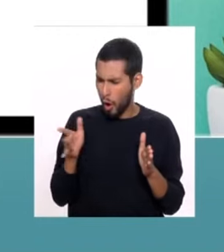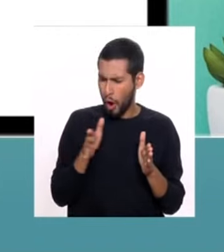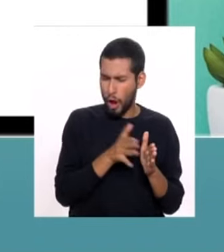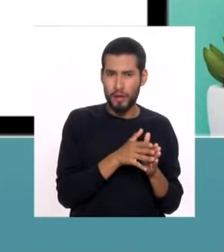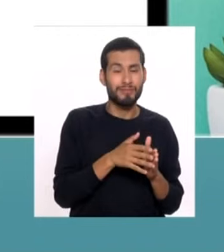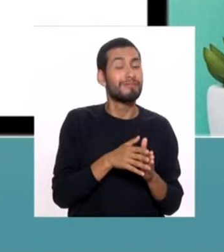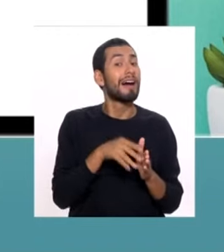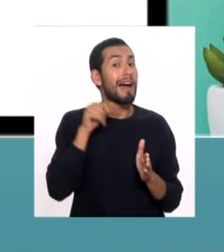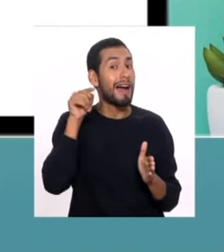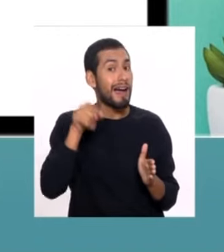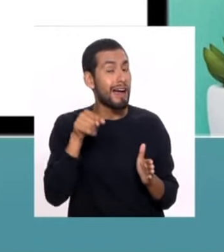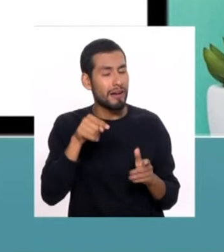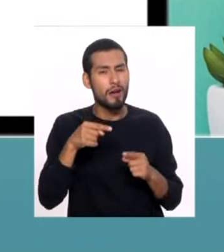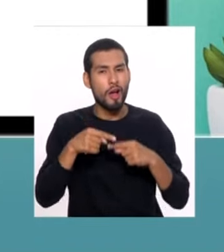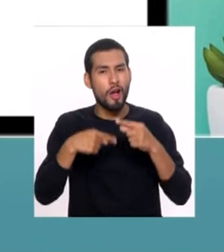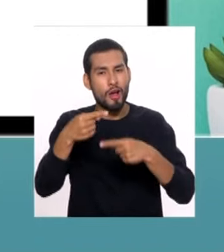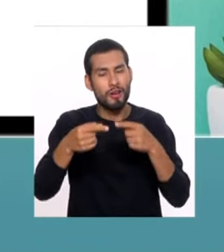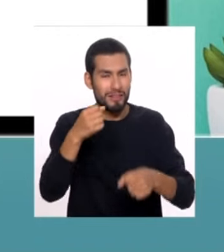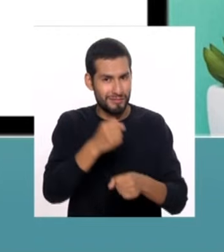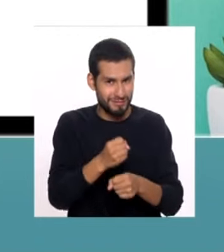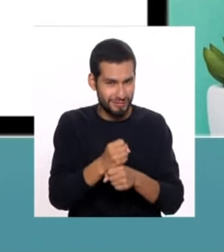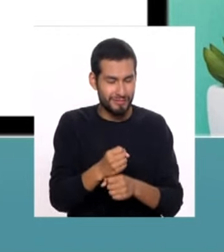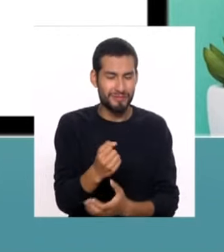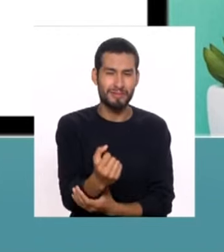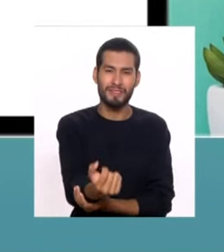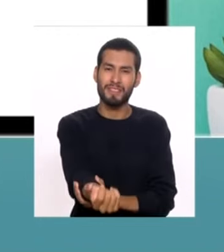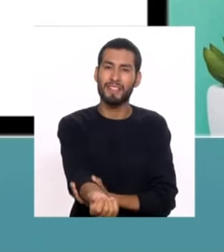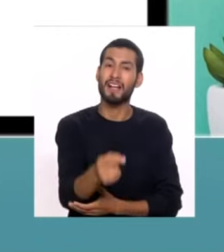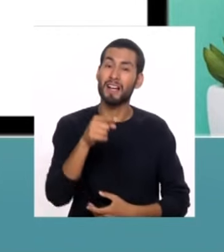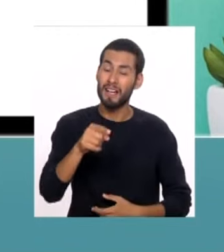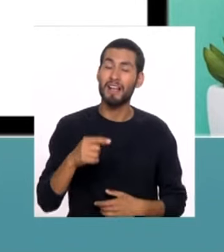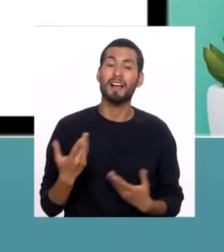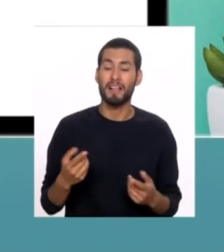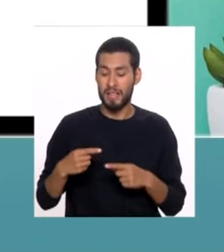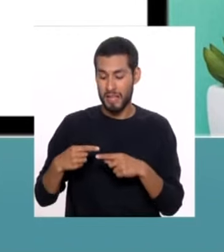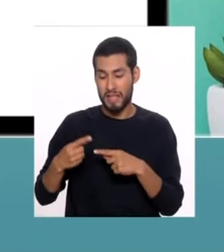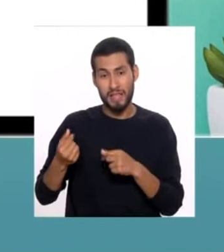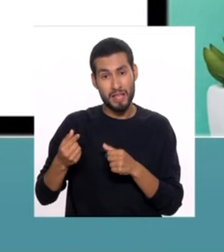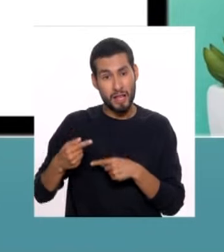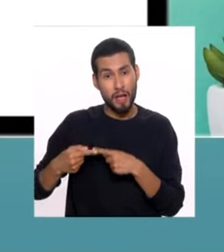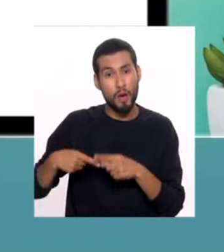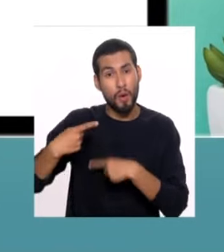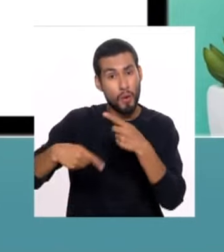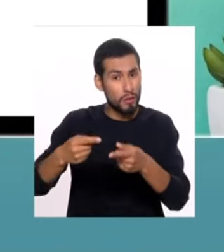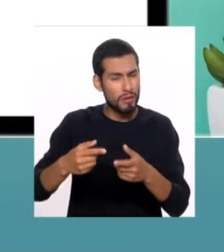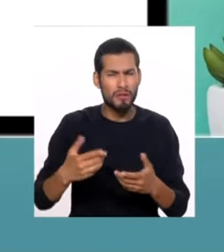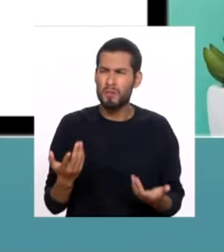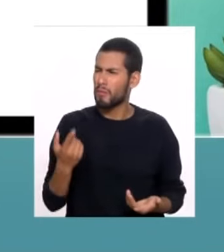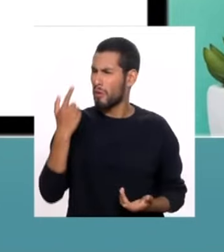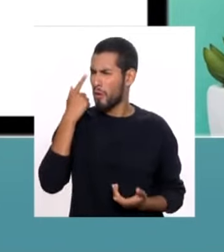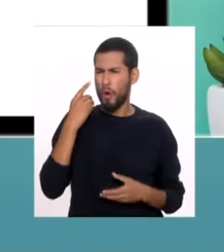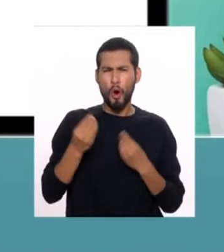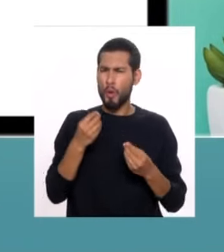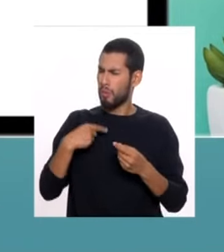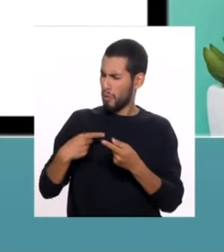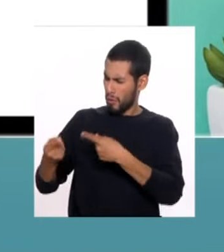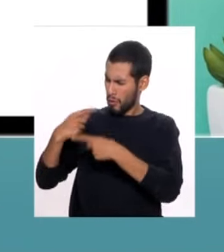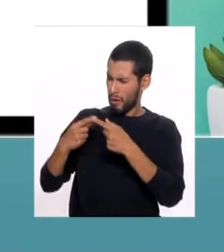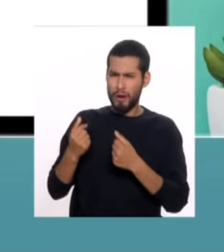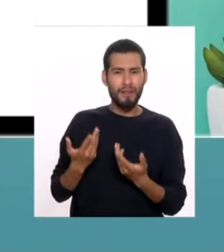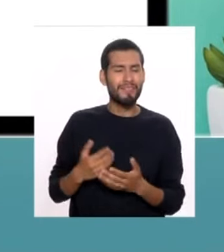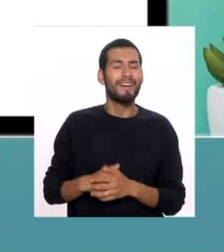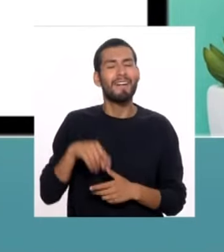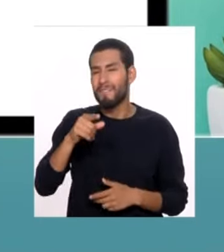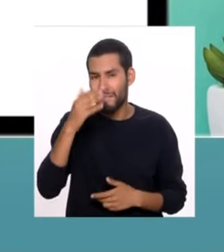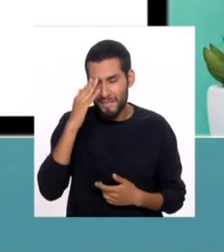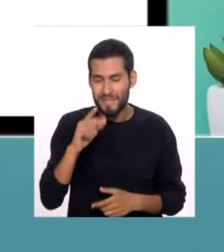Ahí es donde viene la devolución de oficio. Ahí es donde se le da la devolución. Y muchos preguntarán, ¿cómo lo hago? Eso es lo